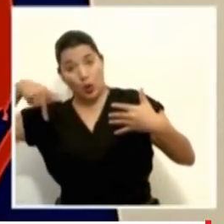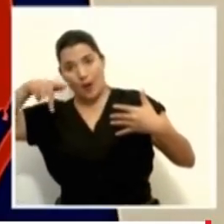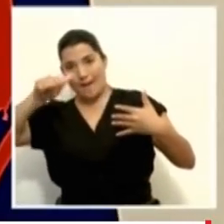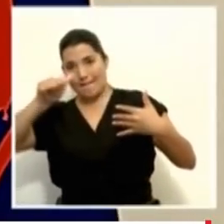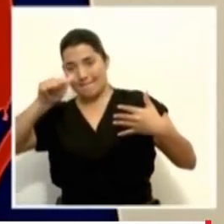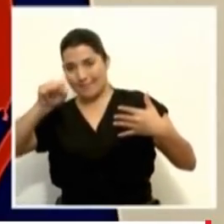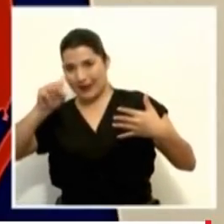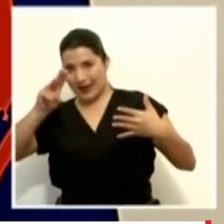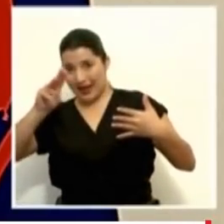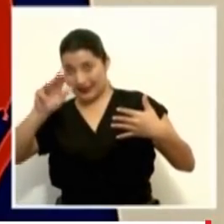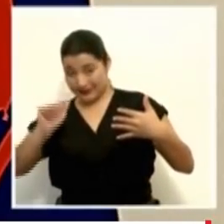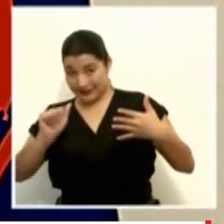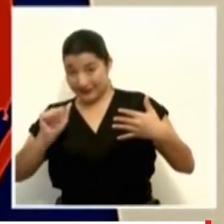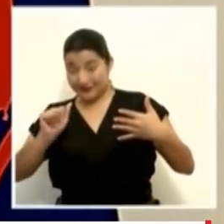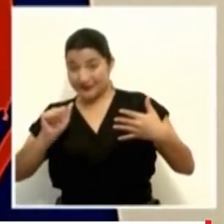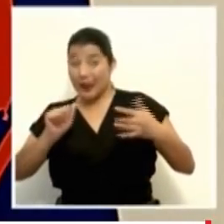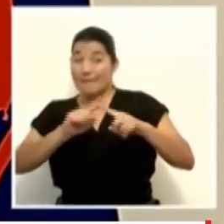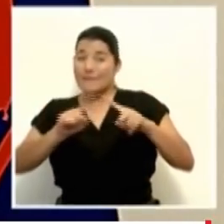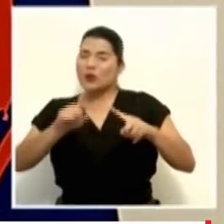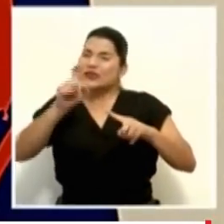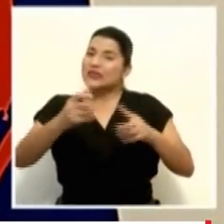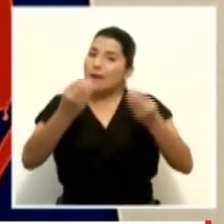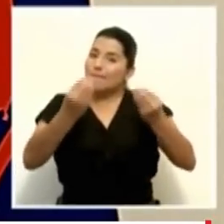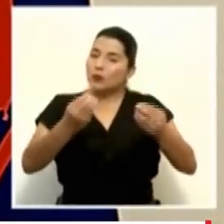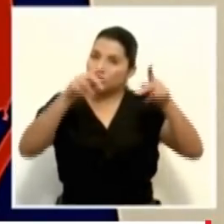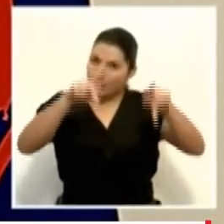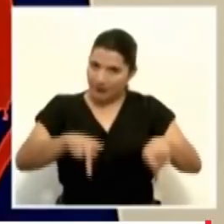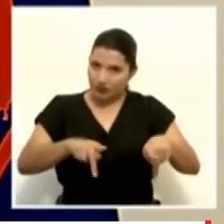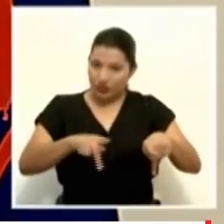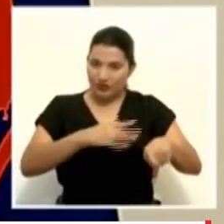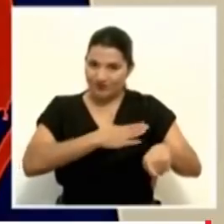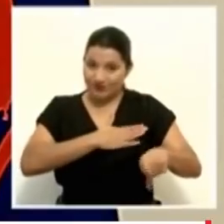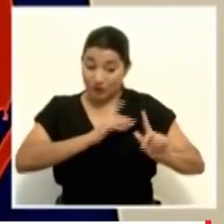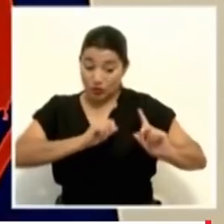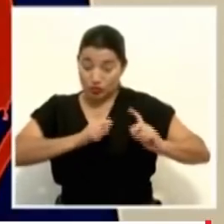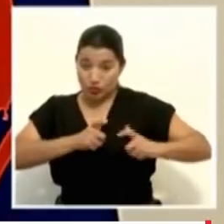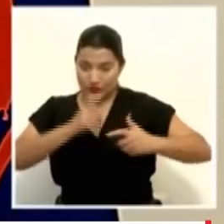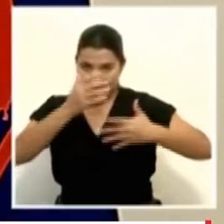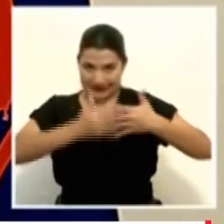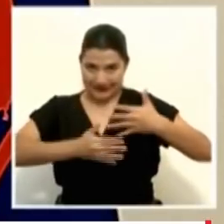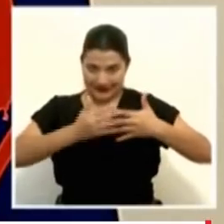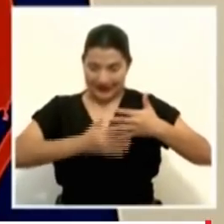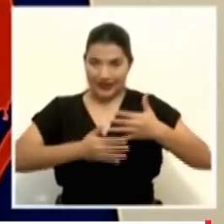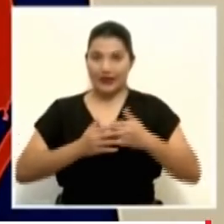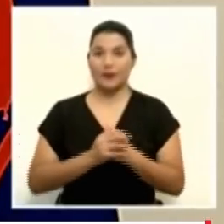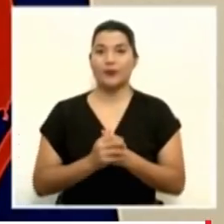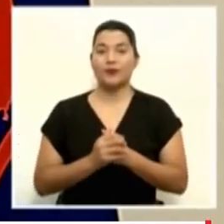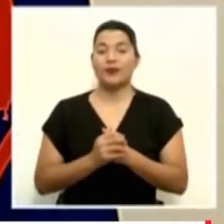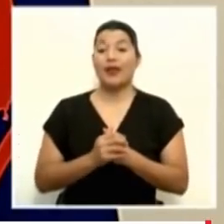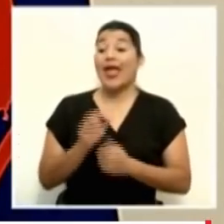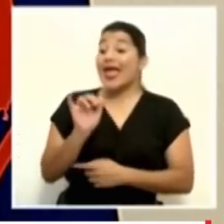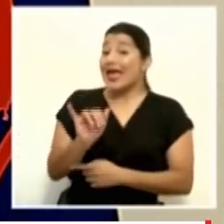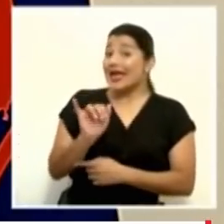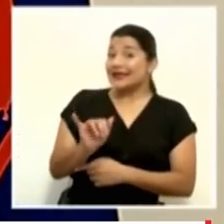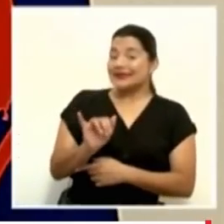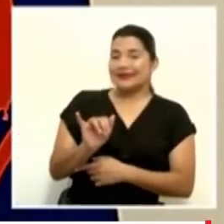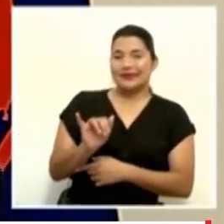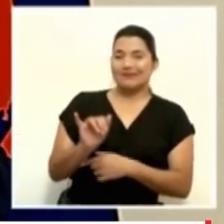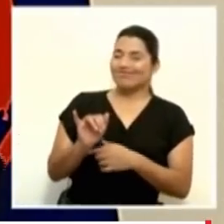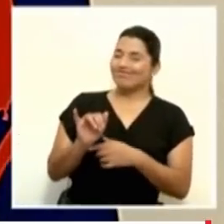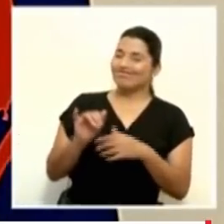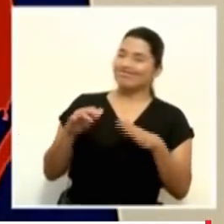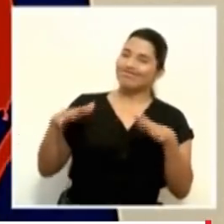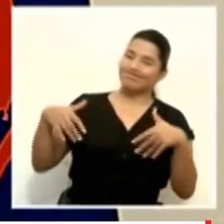virus, la dosis que deben estar recibiendo los pacientes. Ese todavía no va tan